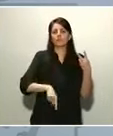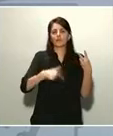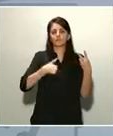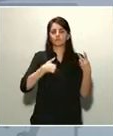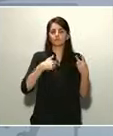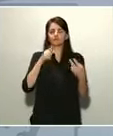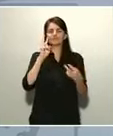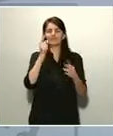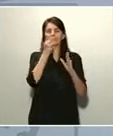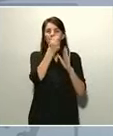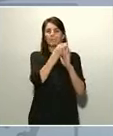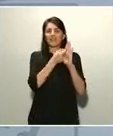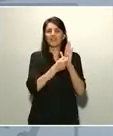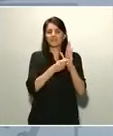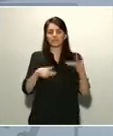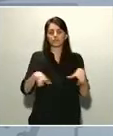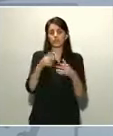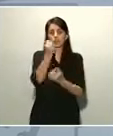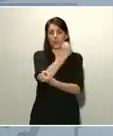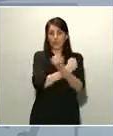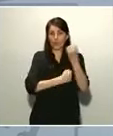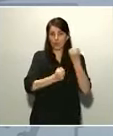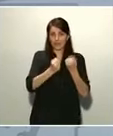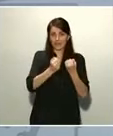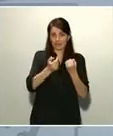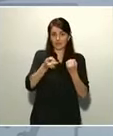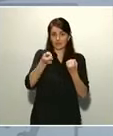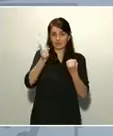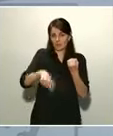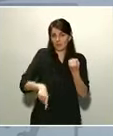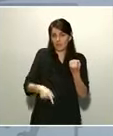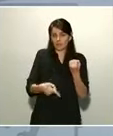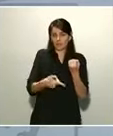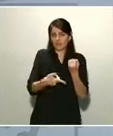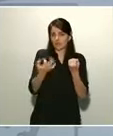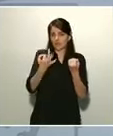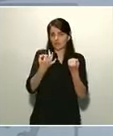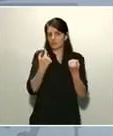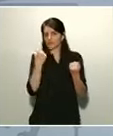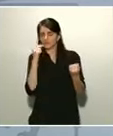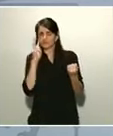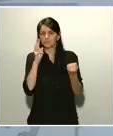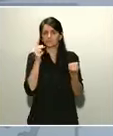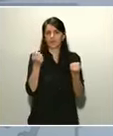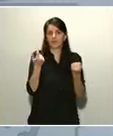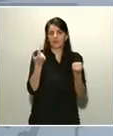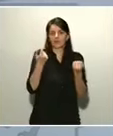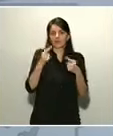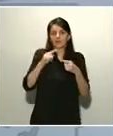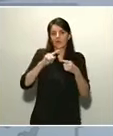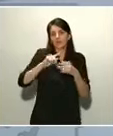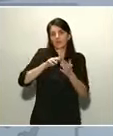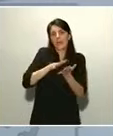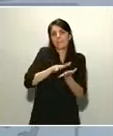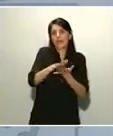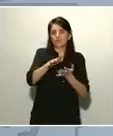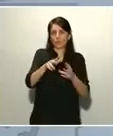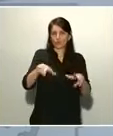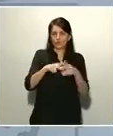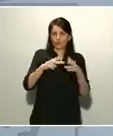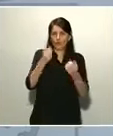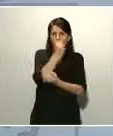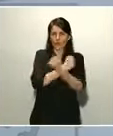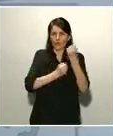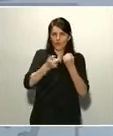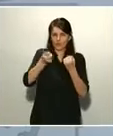socioeconómicas que tienen, lógicamente, los efectos que tienen, el impacto socioeconómico que tienen las medidas en defensa de la salud